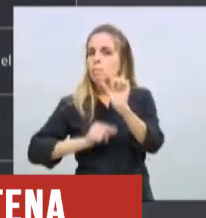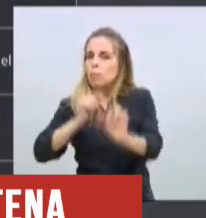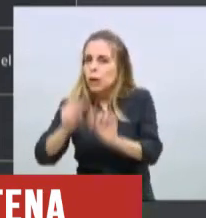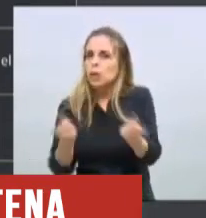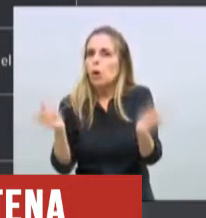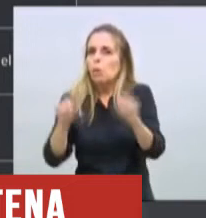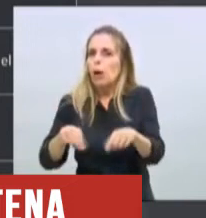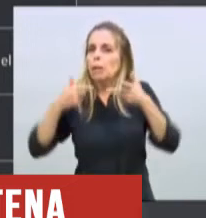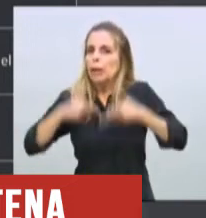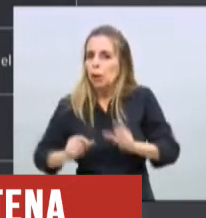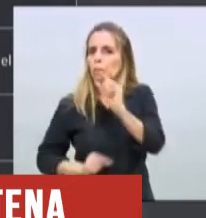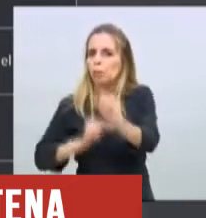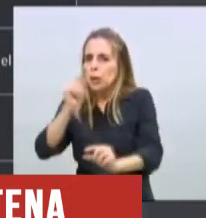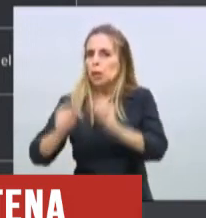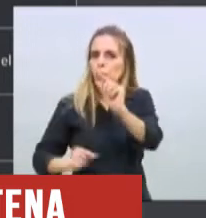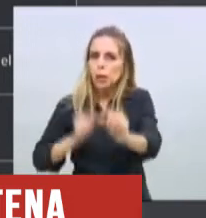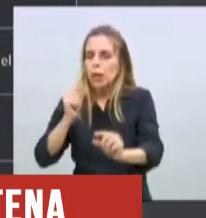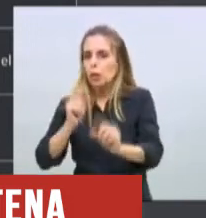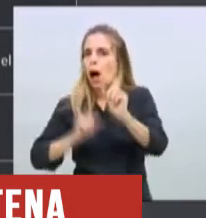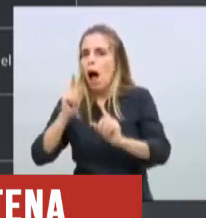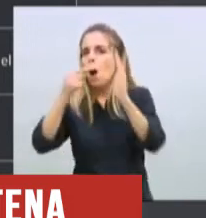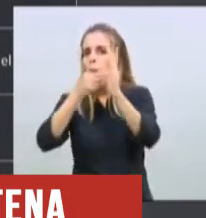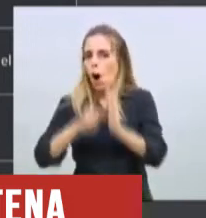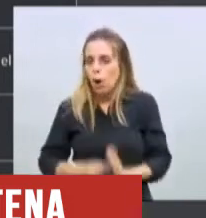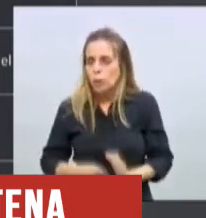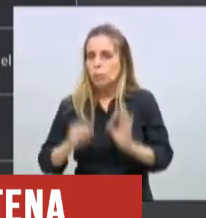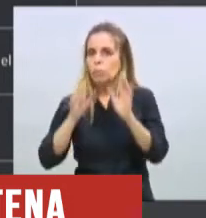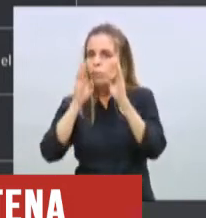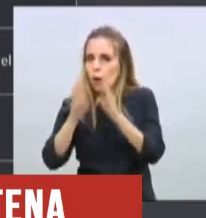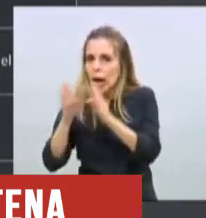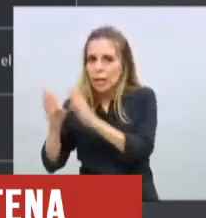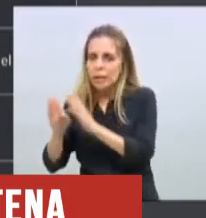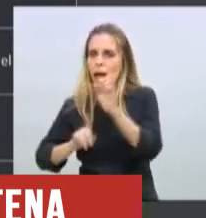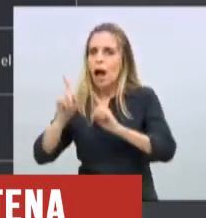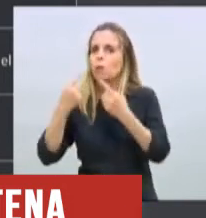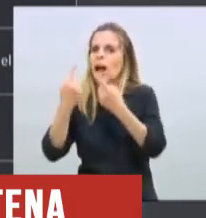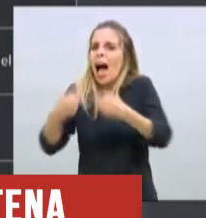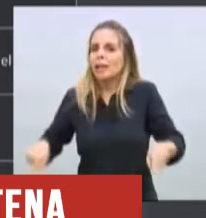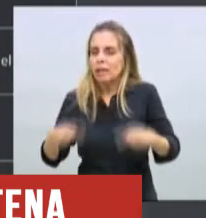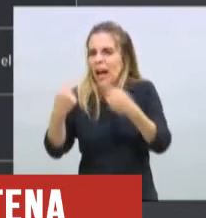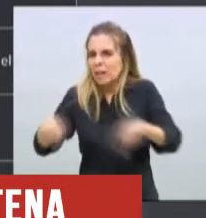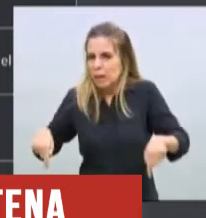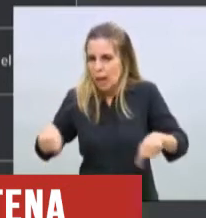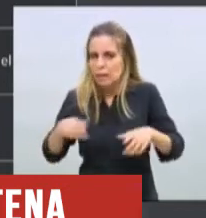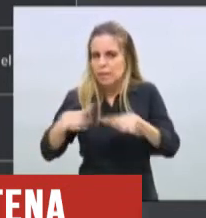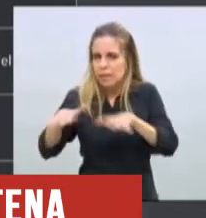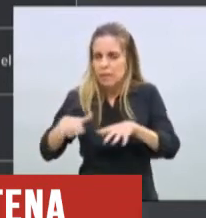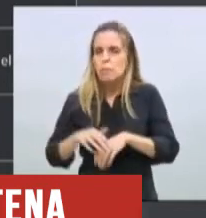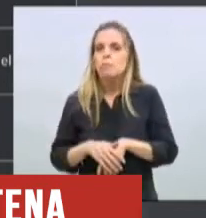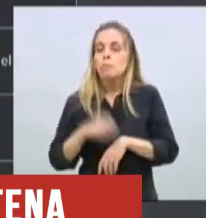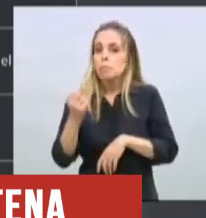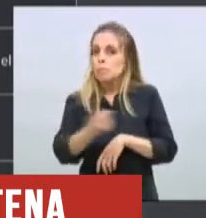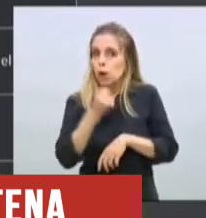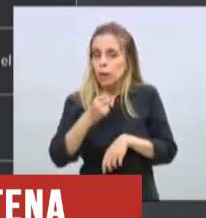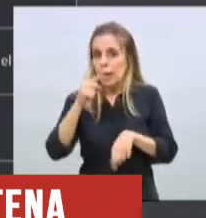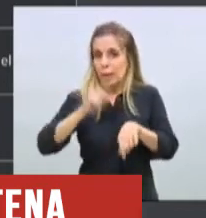libertad y las restricciones son solo localizadas, muy focalizadas, hace falta que el tiempo de